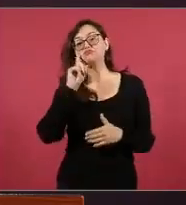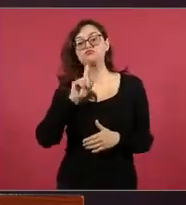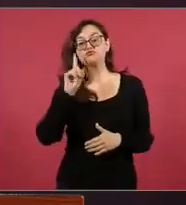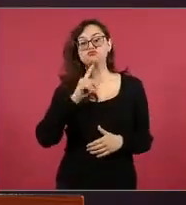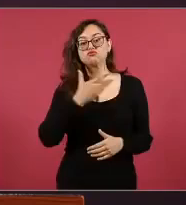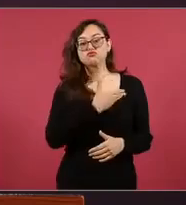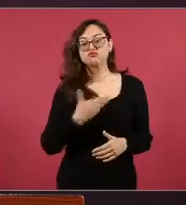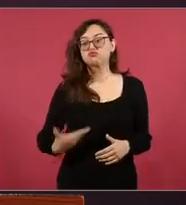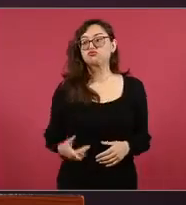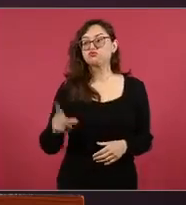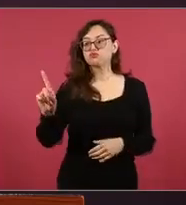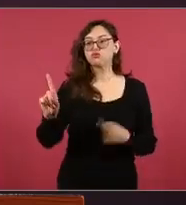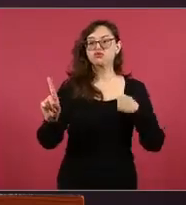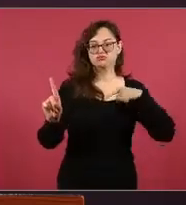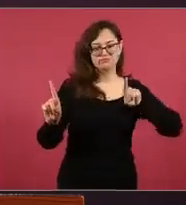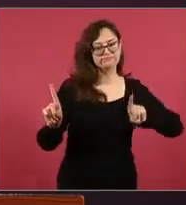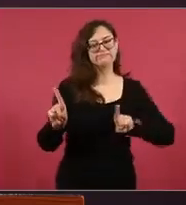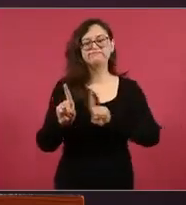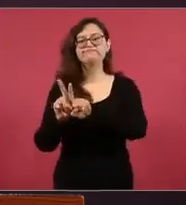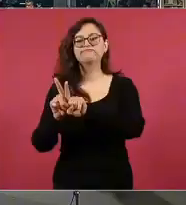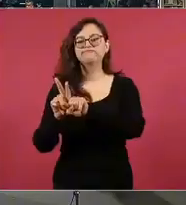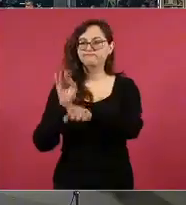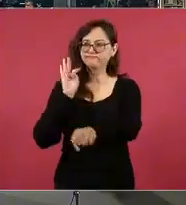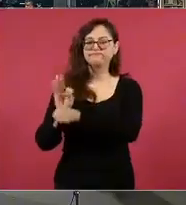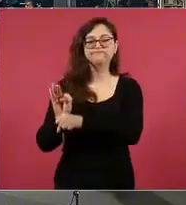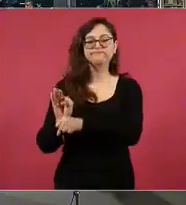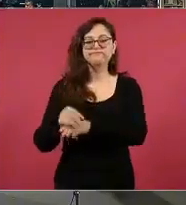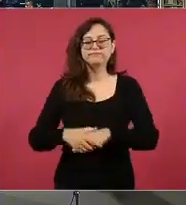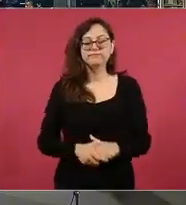una leal escudera. Gracias. A ver, tú.